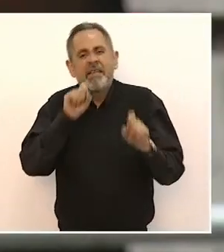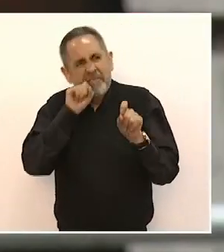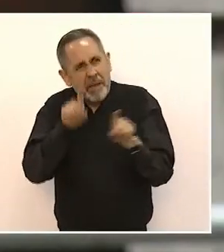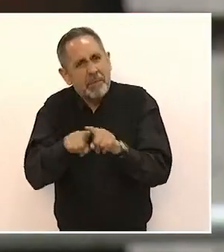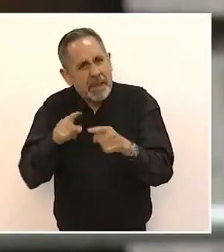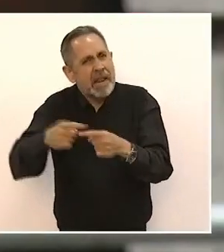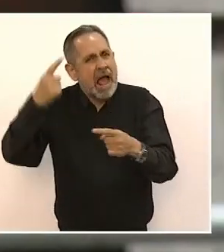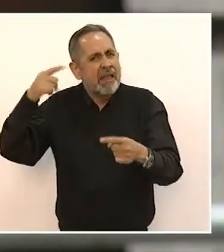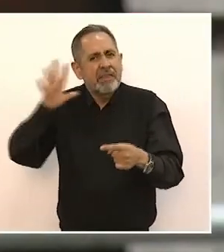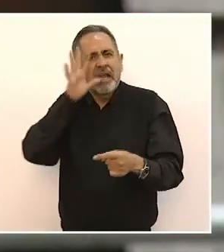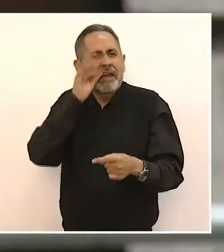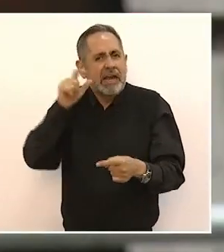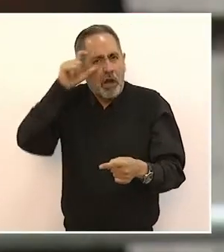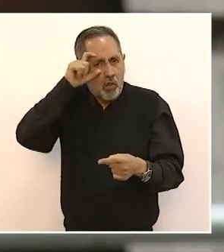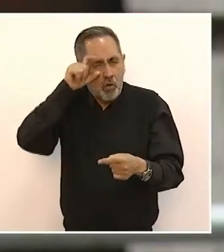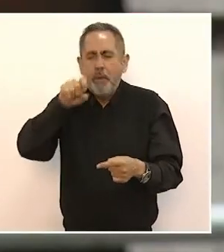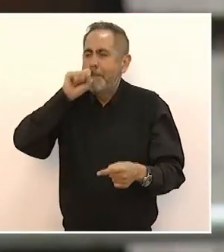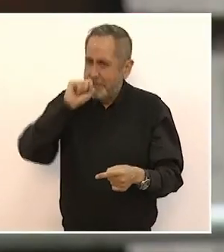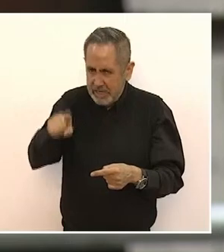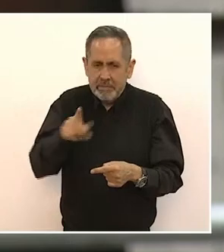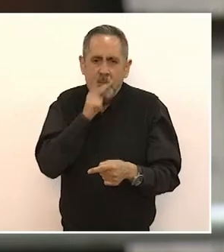Flores Magón.